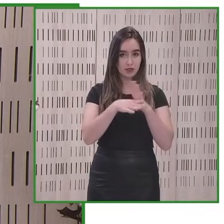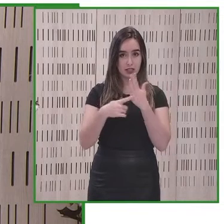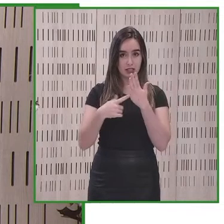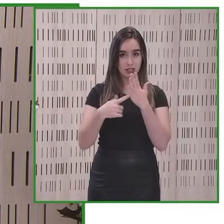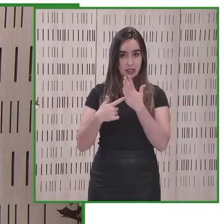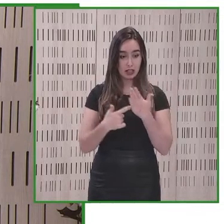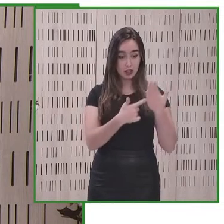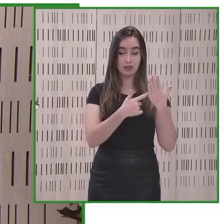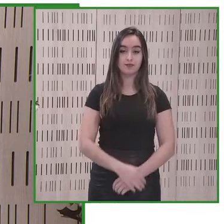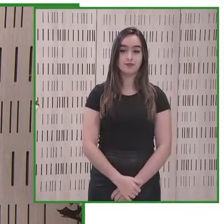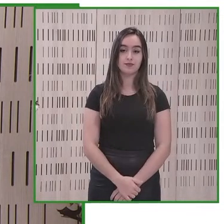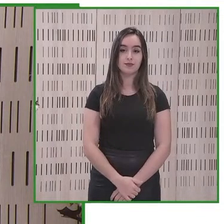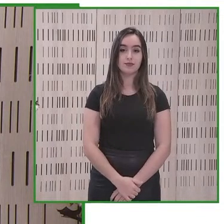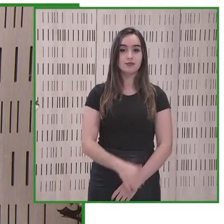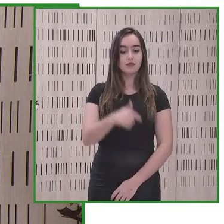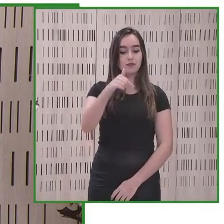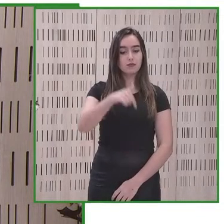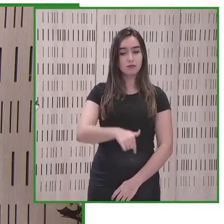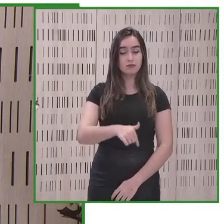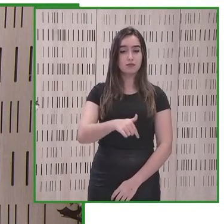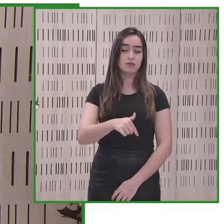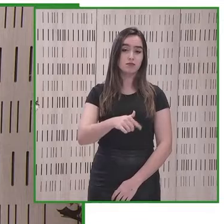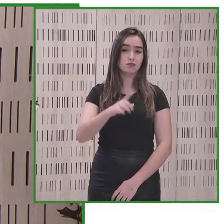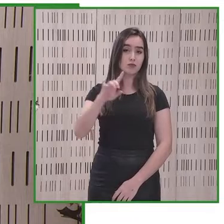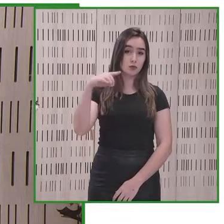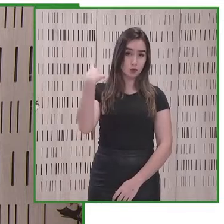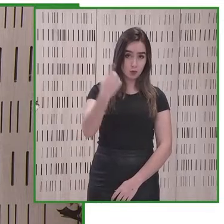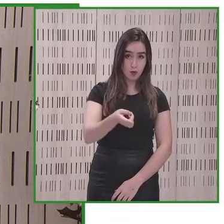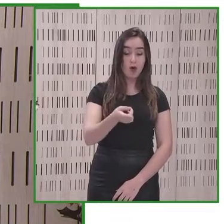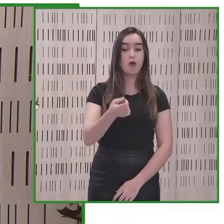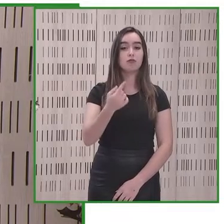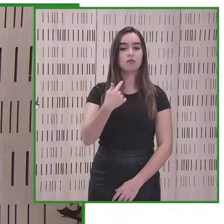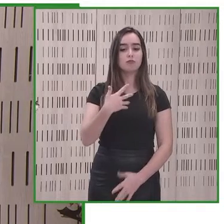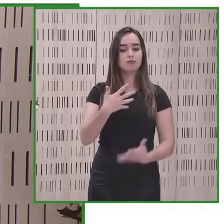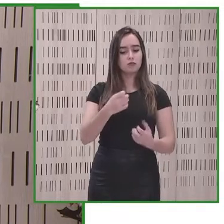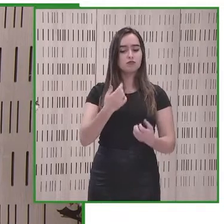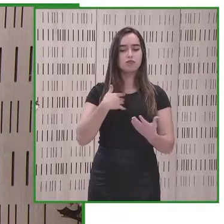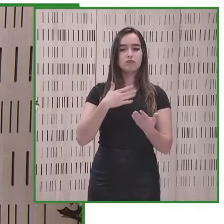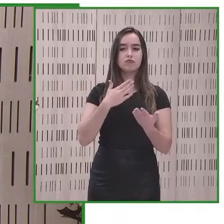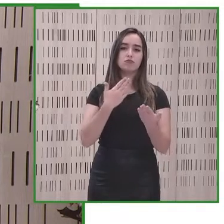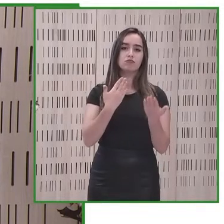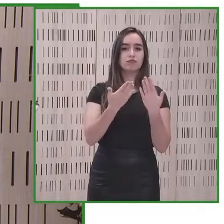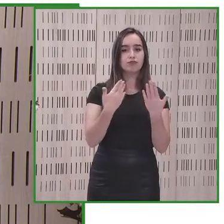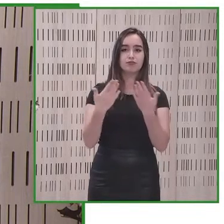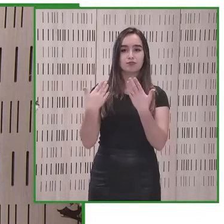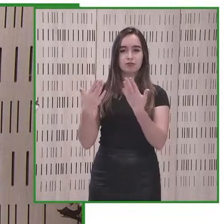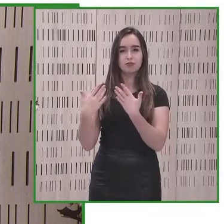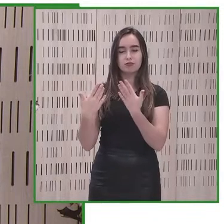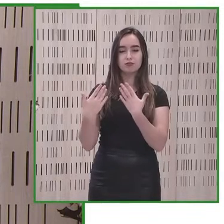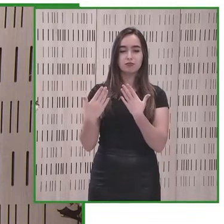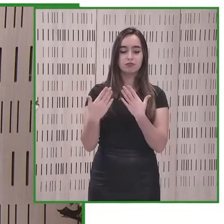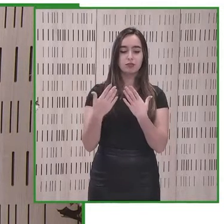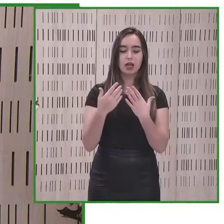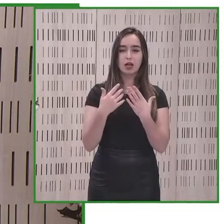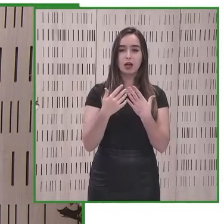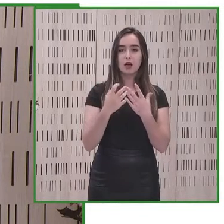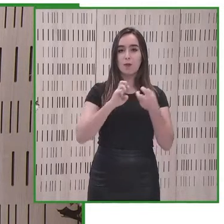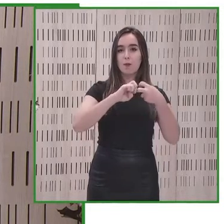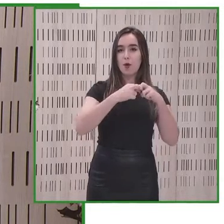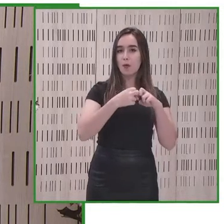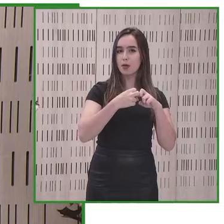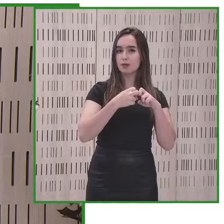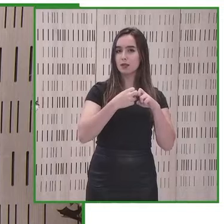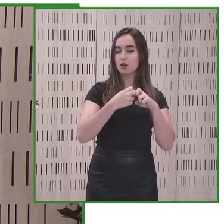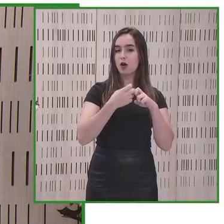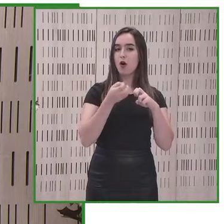comunicaciones y mañana tendremos la posibilidad de conversar conocer y discutir sobre los desafíos y